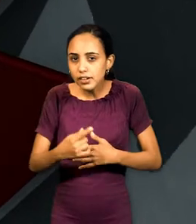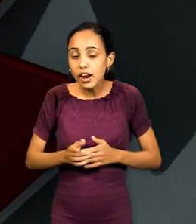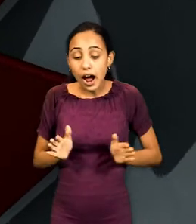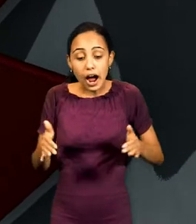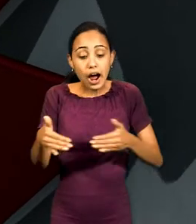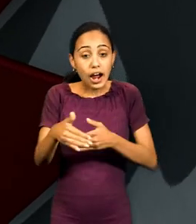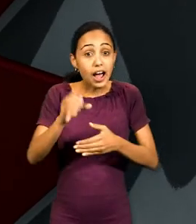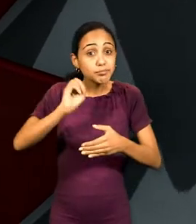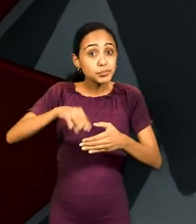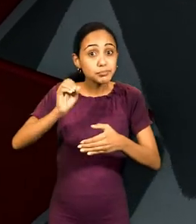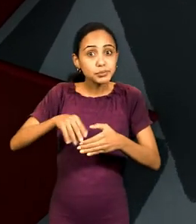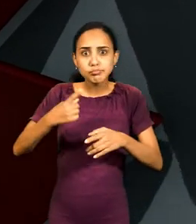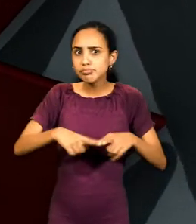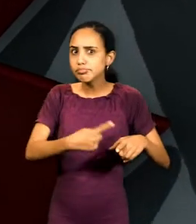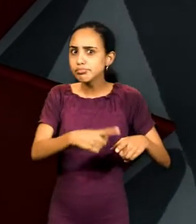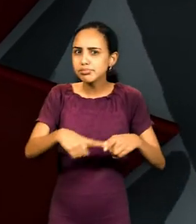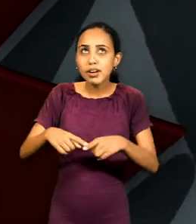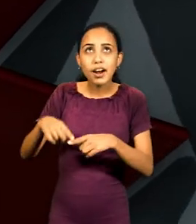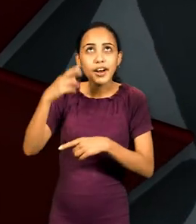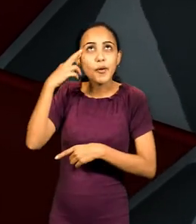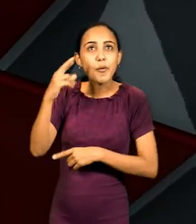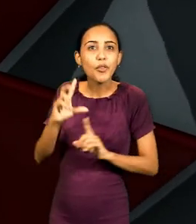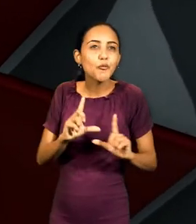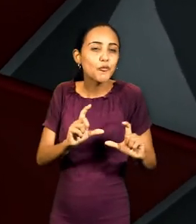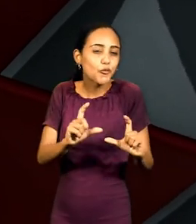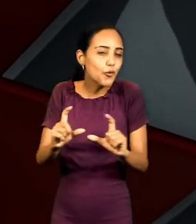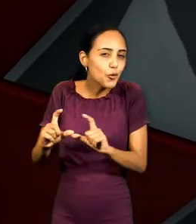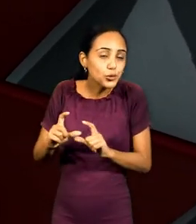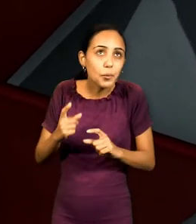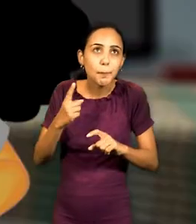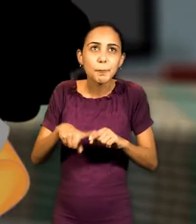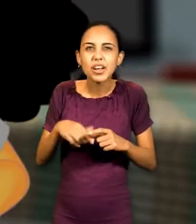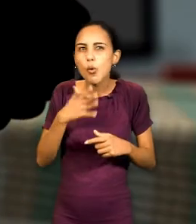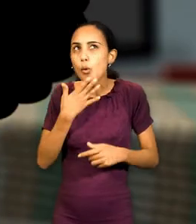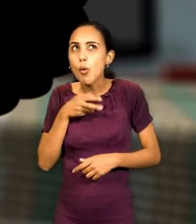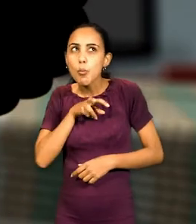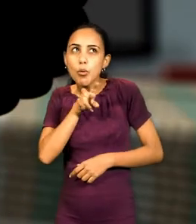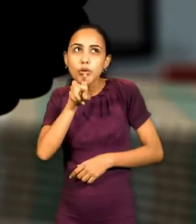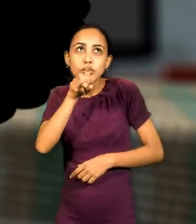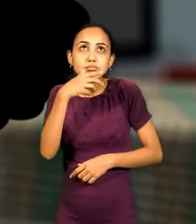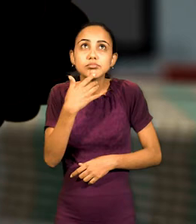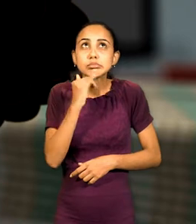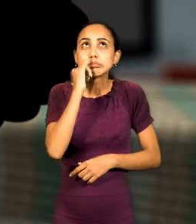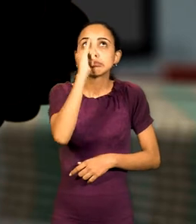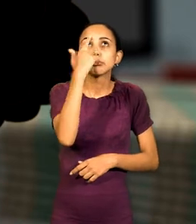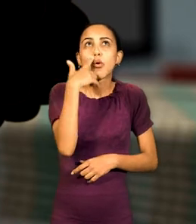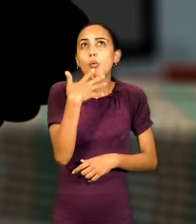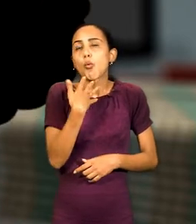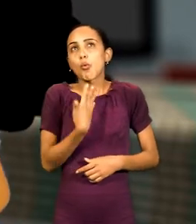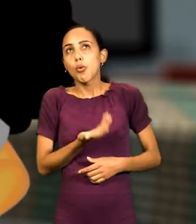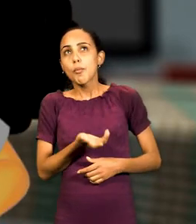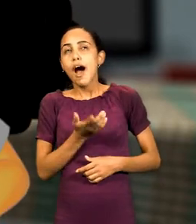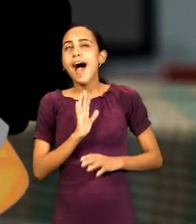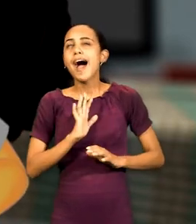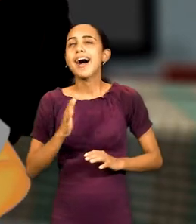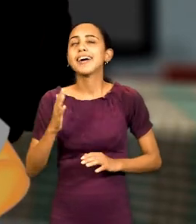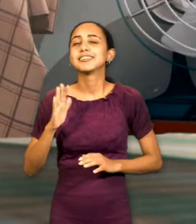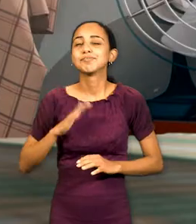¡Suscríbete! Te todos sus recuerdos Pero está muy alto ¿Cómo llegaré hasta ella?